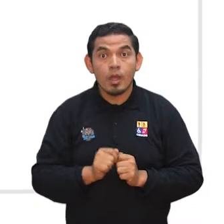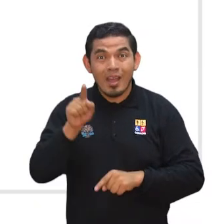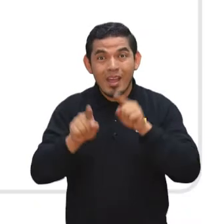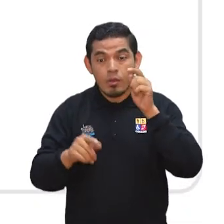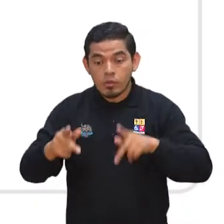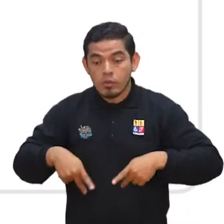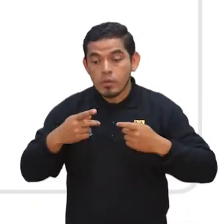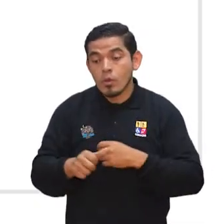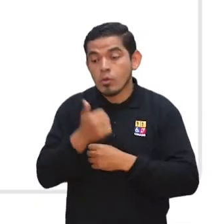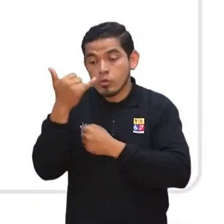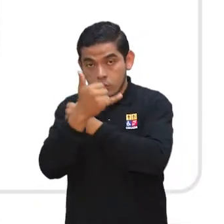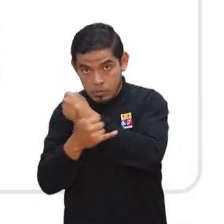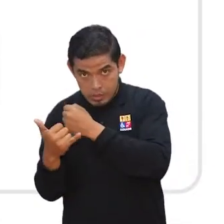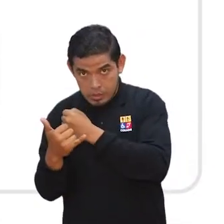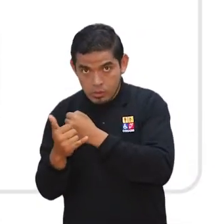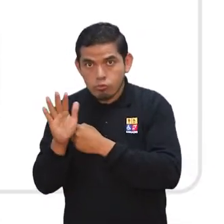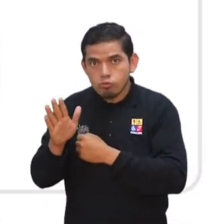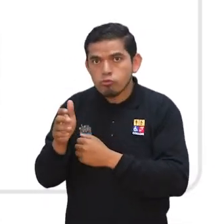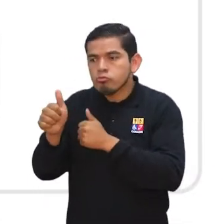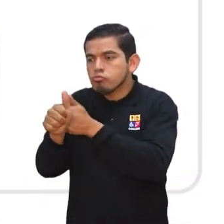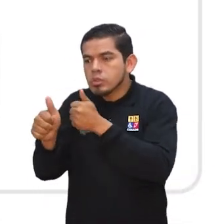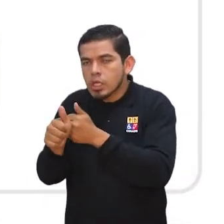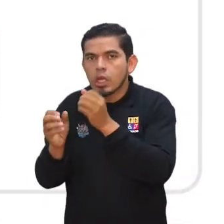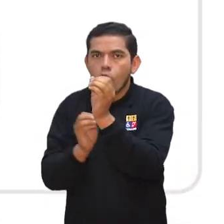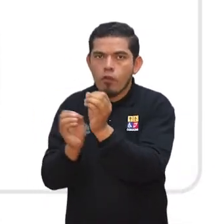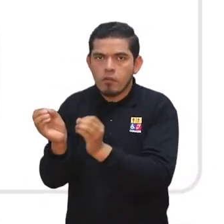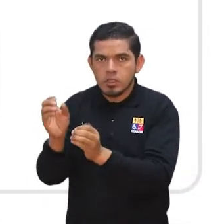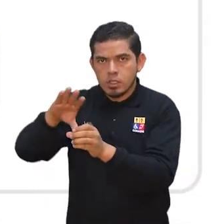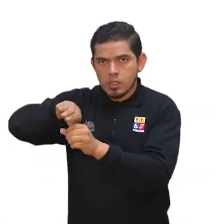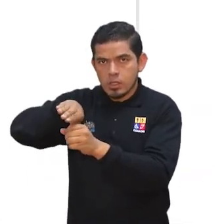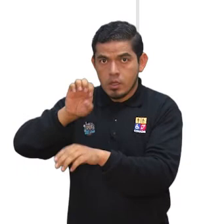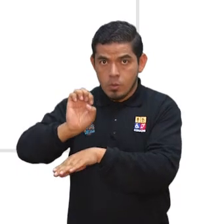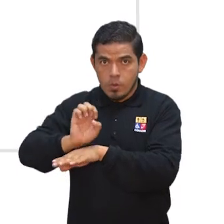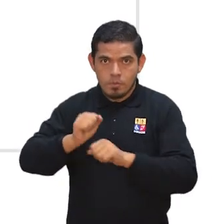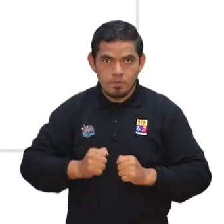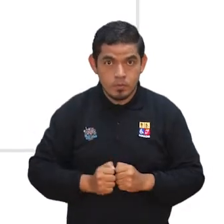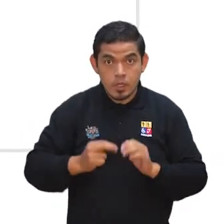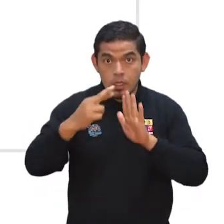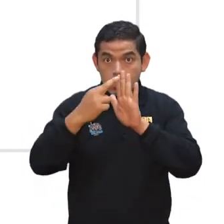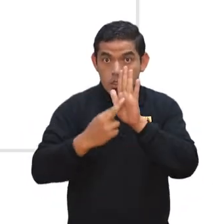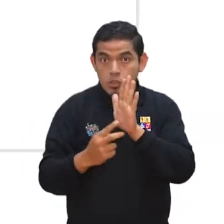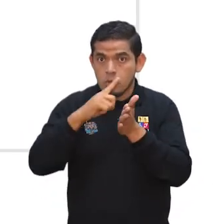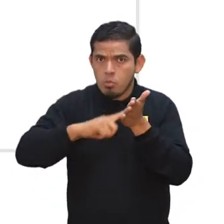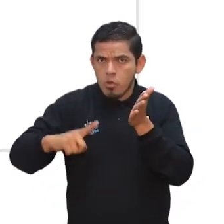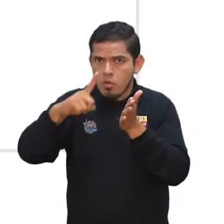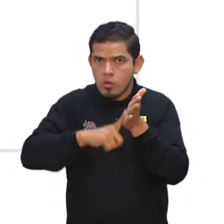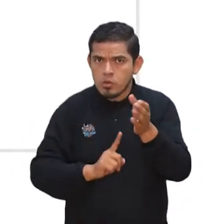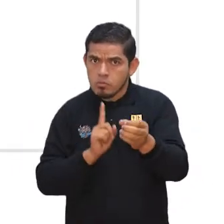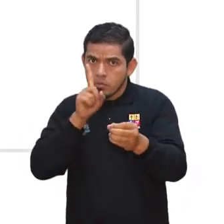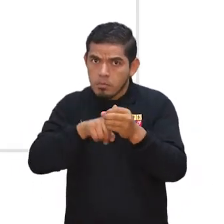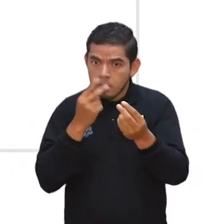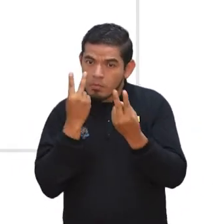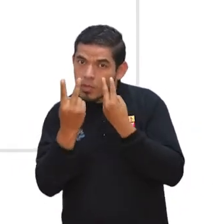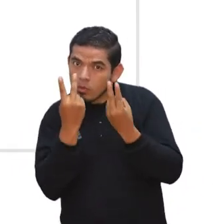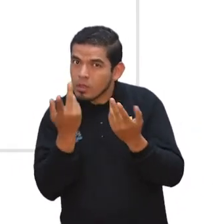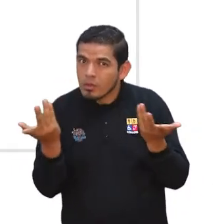domiciliados en el exterior, podrán hacerlo en las oficinas consulares del Ecuador. Los requisitos y prohibiciones para formar parte de las